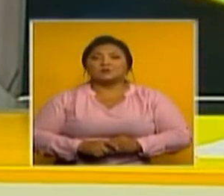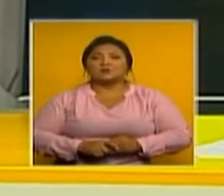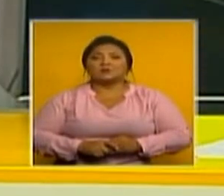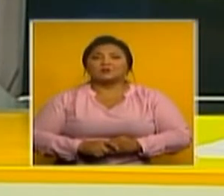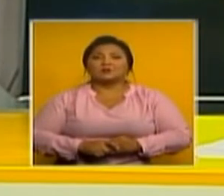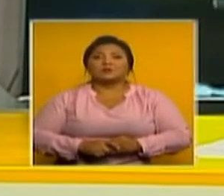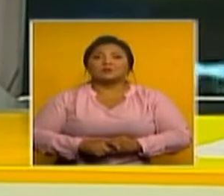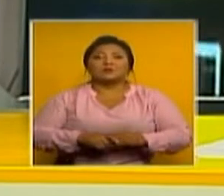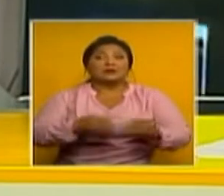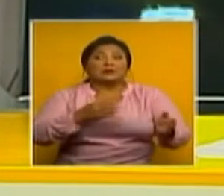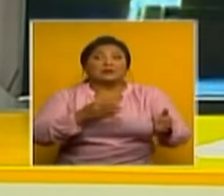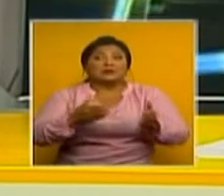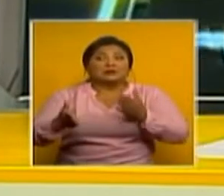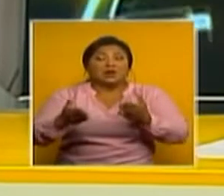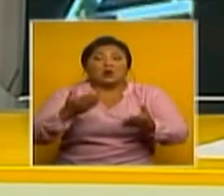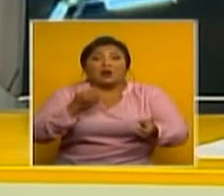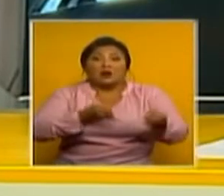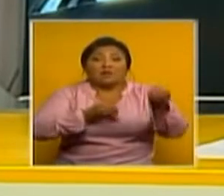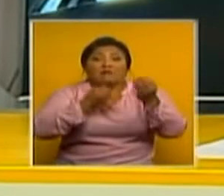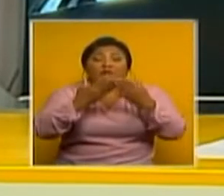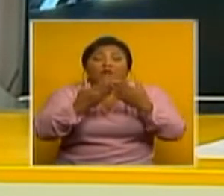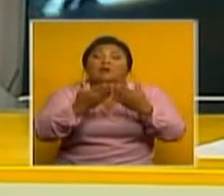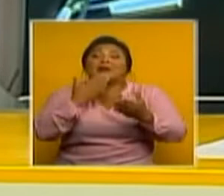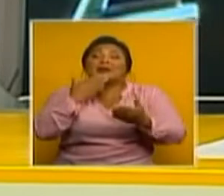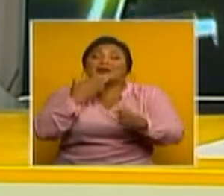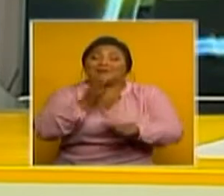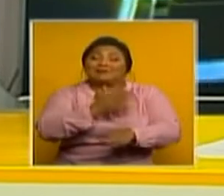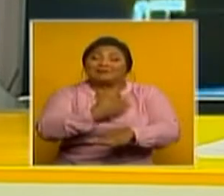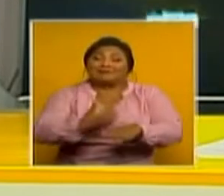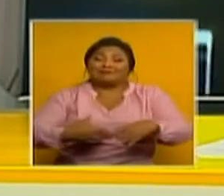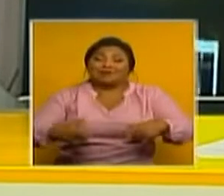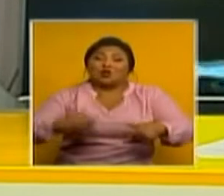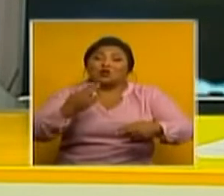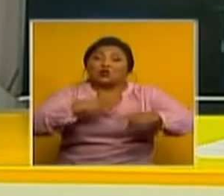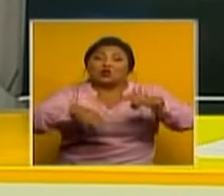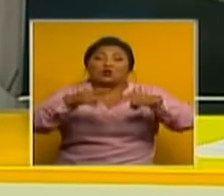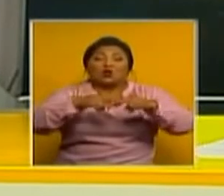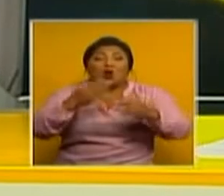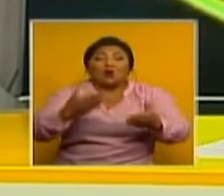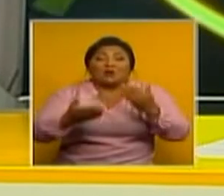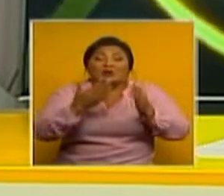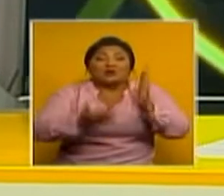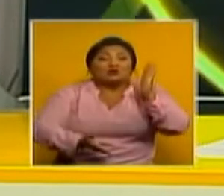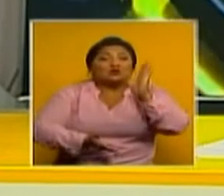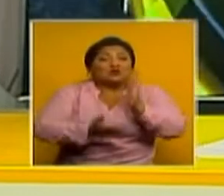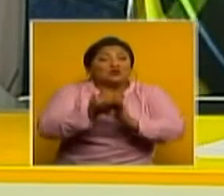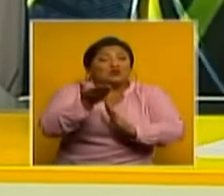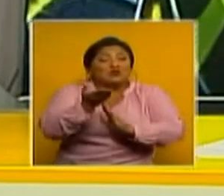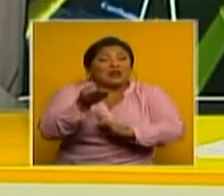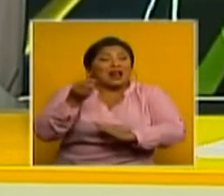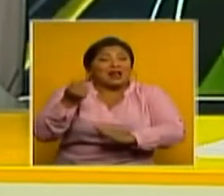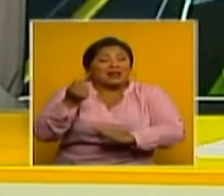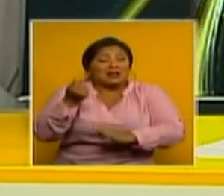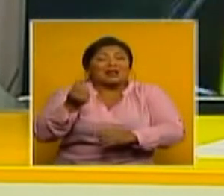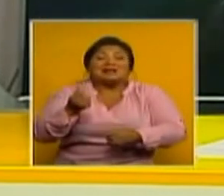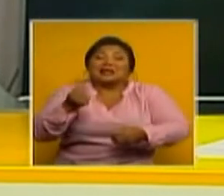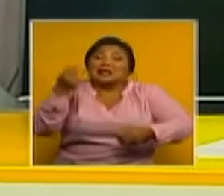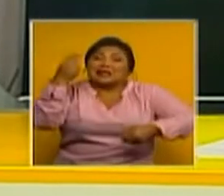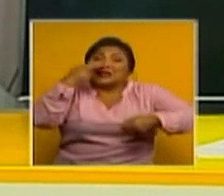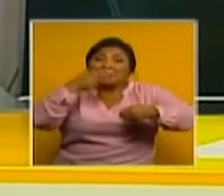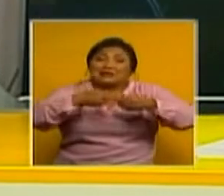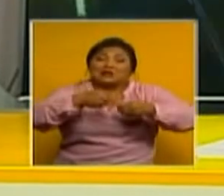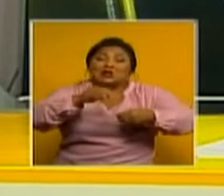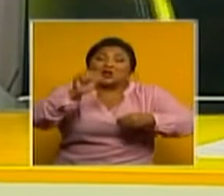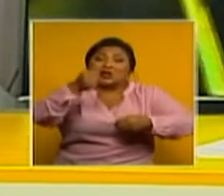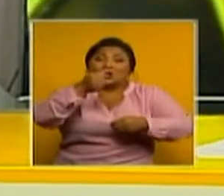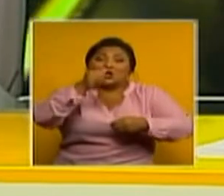Hay expectativa con el anuncio que realizó el presidente Lenín Moreno sobre un posible incremento en el precio de la gasolina super. Hay quienes